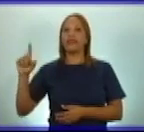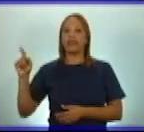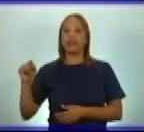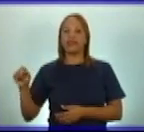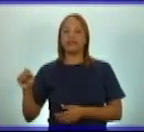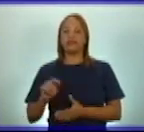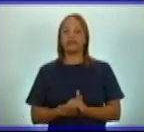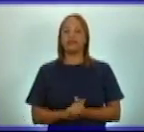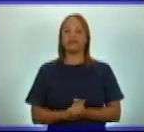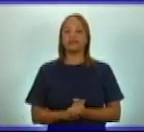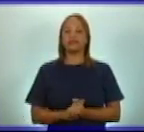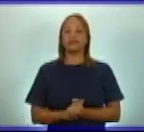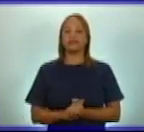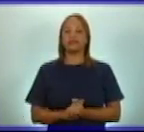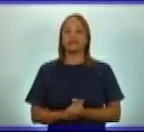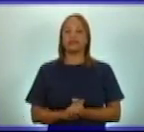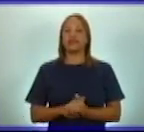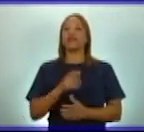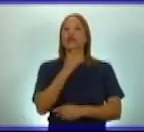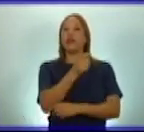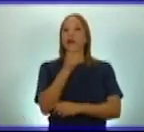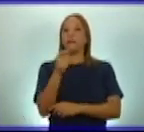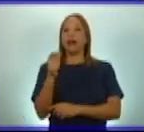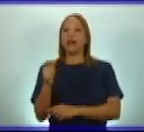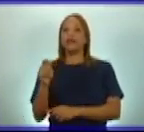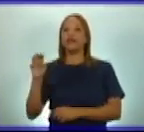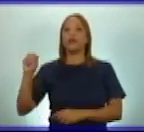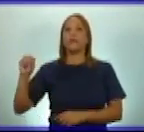Mendive, su maestro,